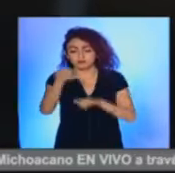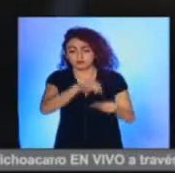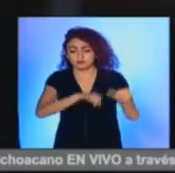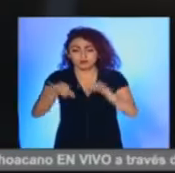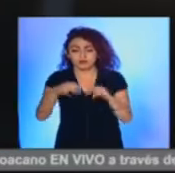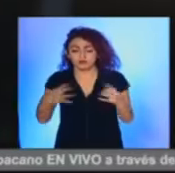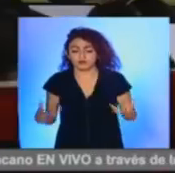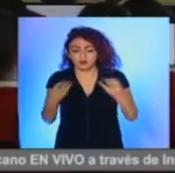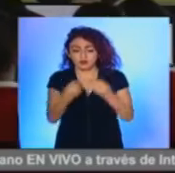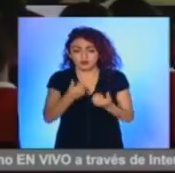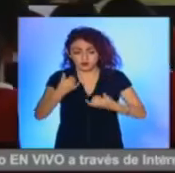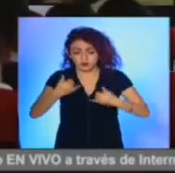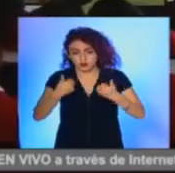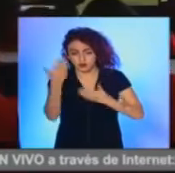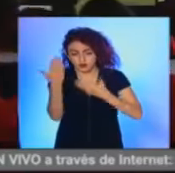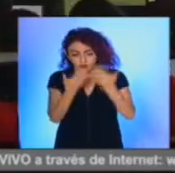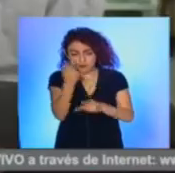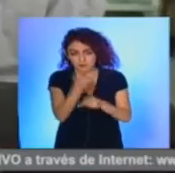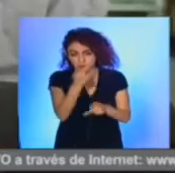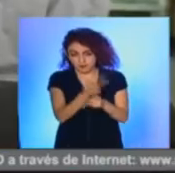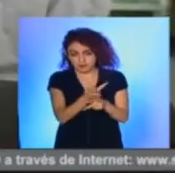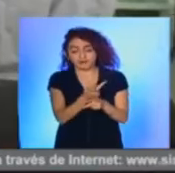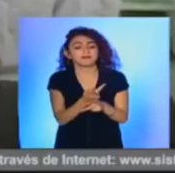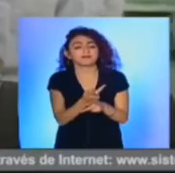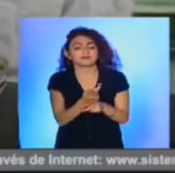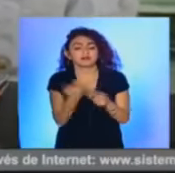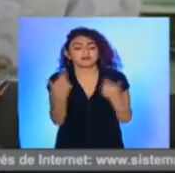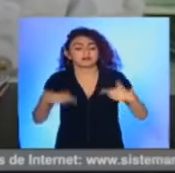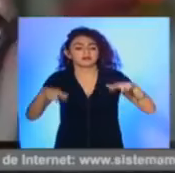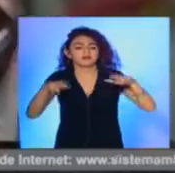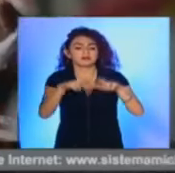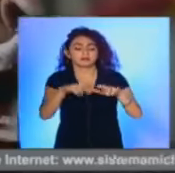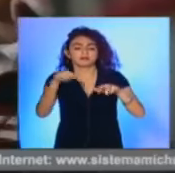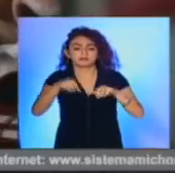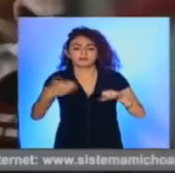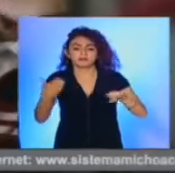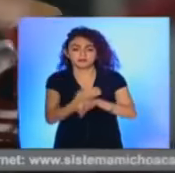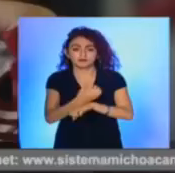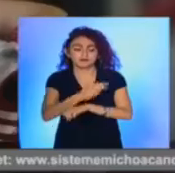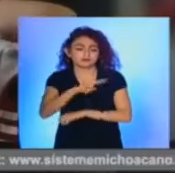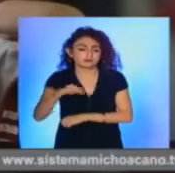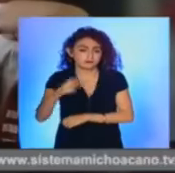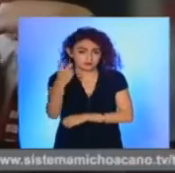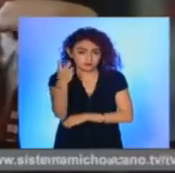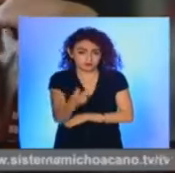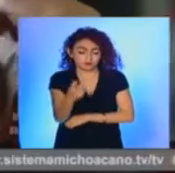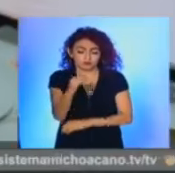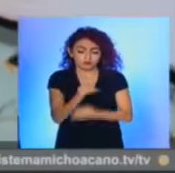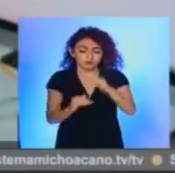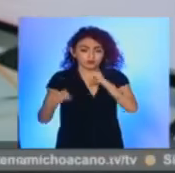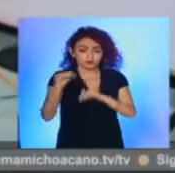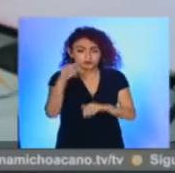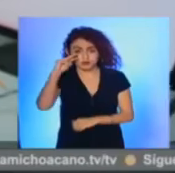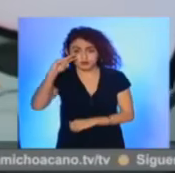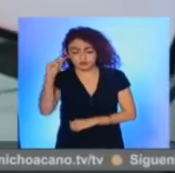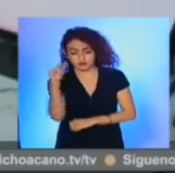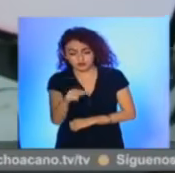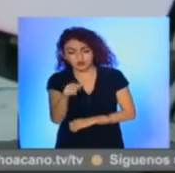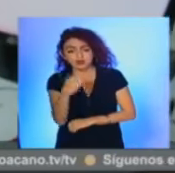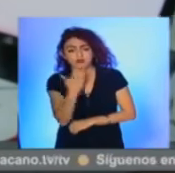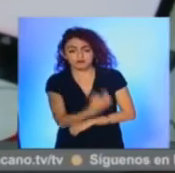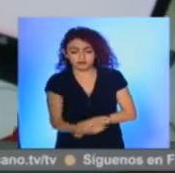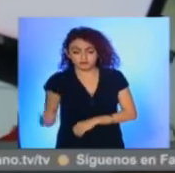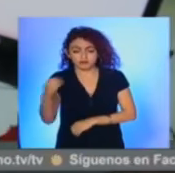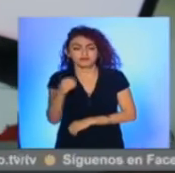Química, junto con estudiantes de nivel media superior que representaron al Estado, por lo que se pone en evidencia el